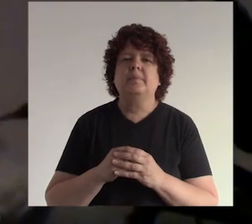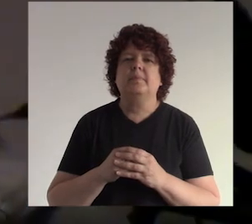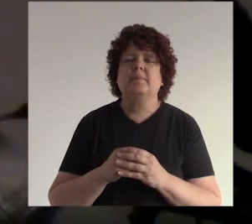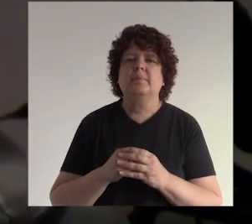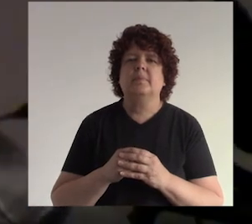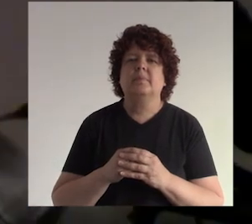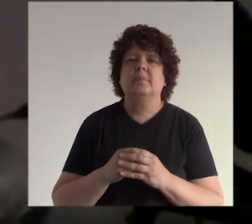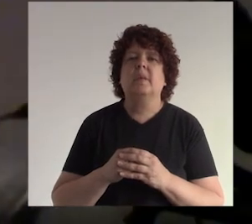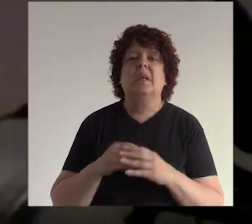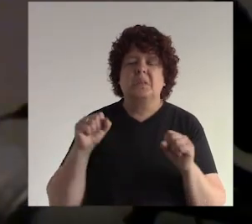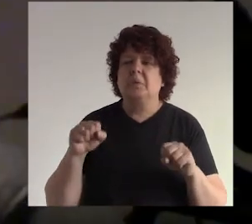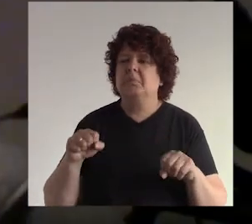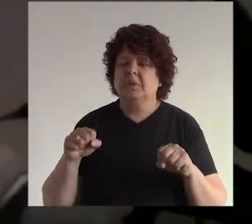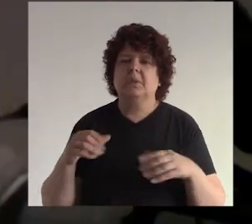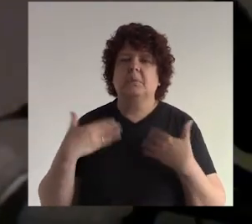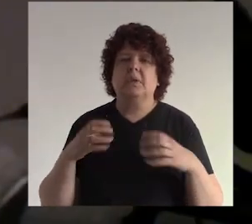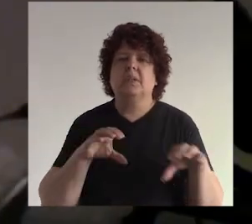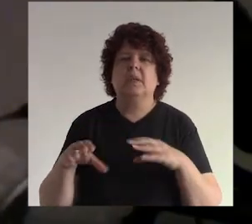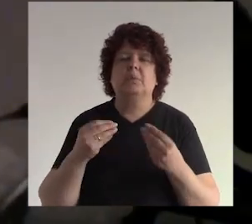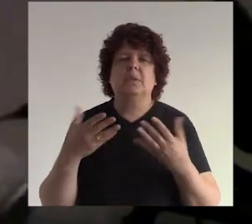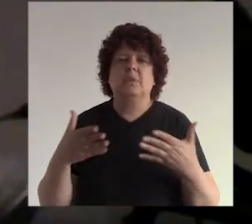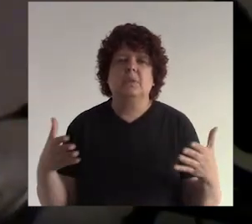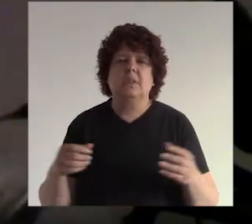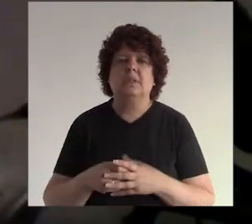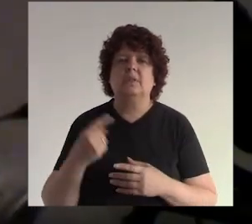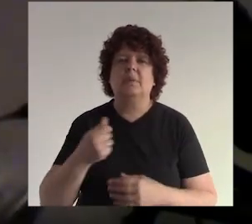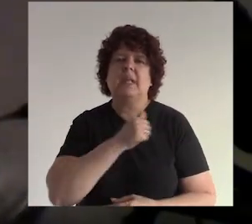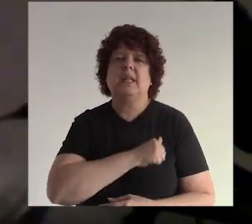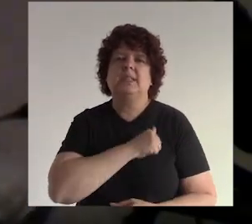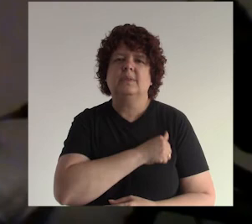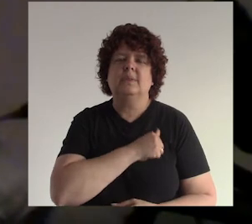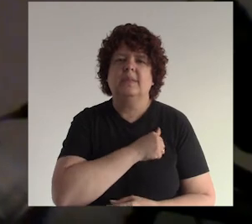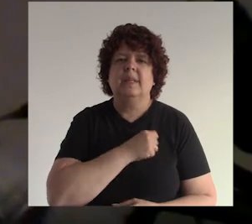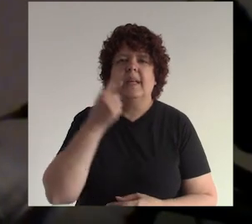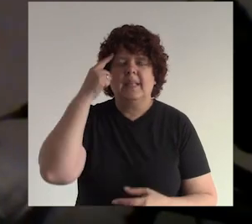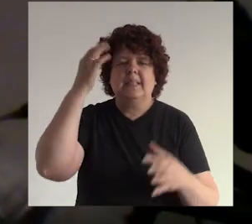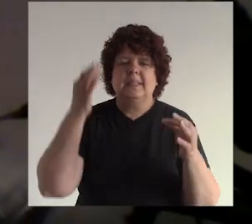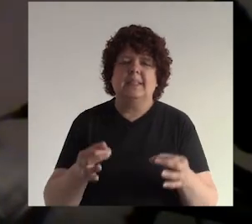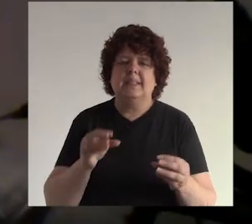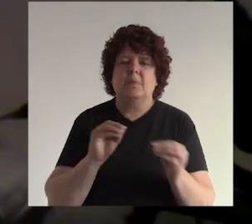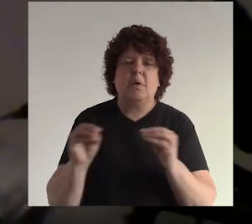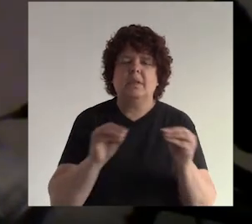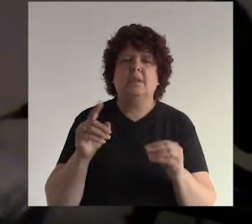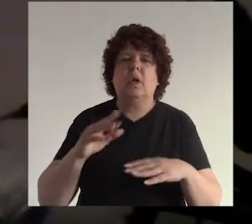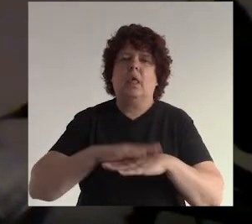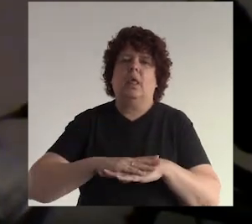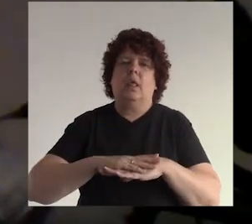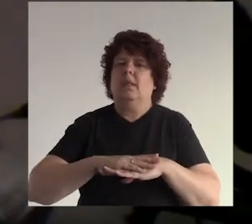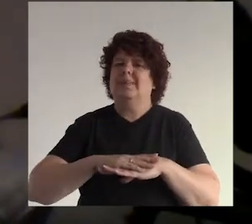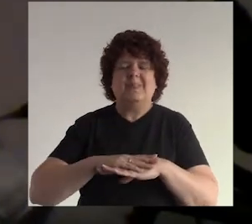sí así es en verdad se puede hacer muchas cosas toda cuestión de actitud de decidir moverse no quedarse